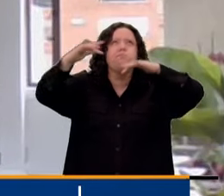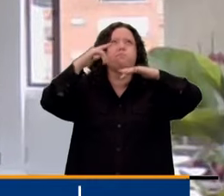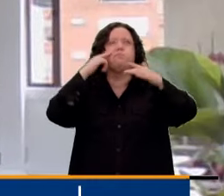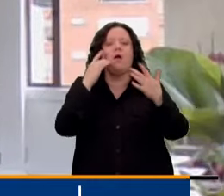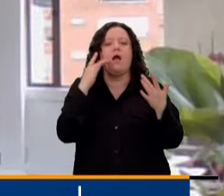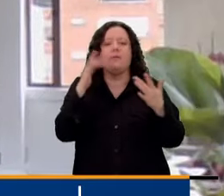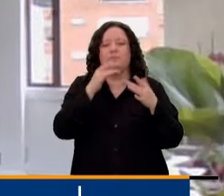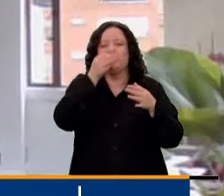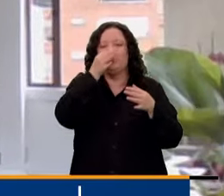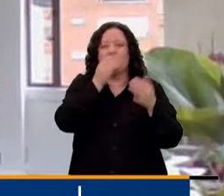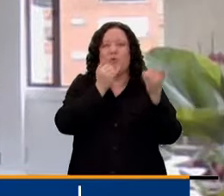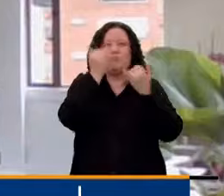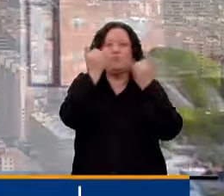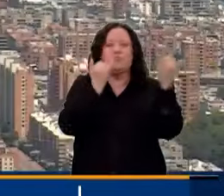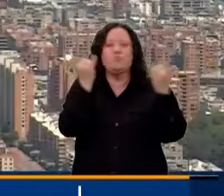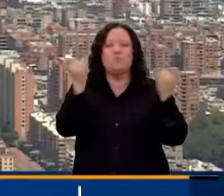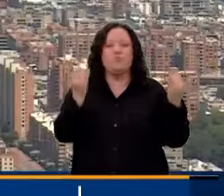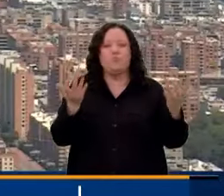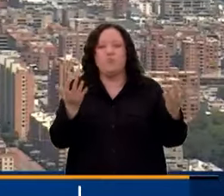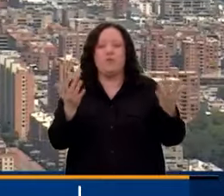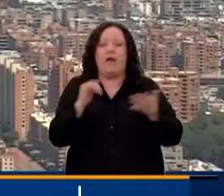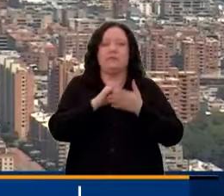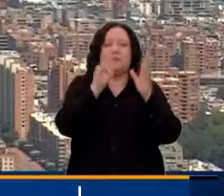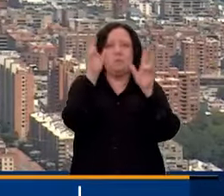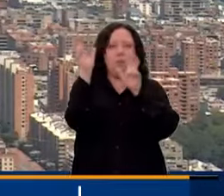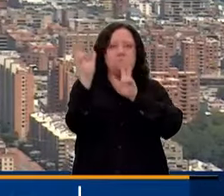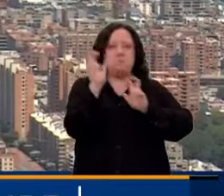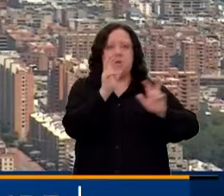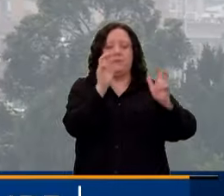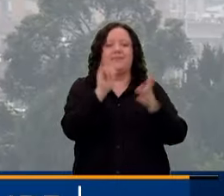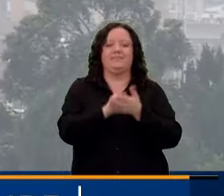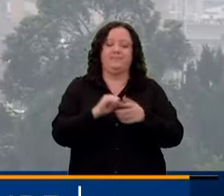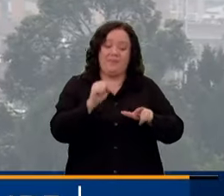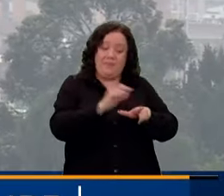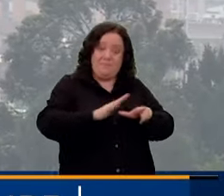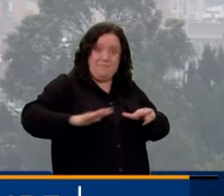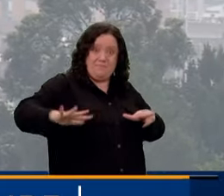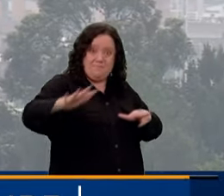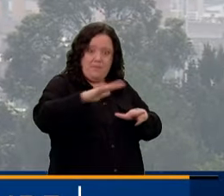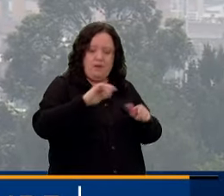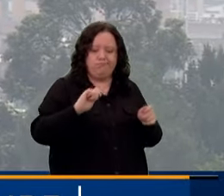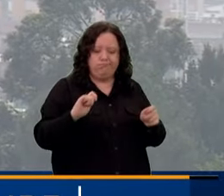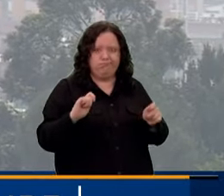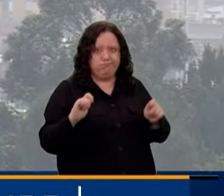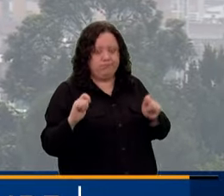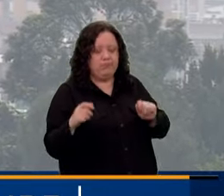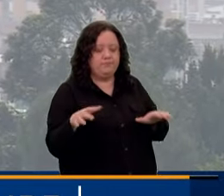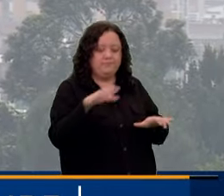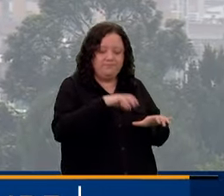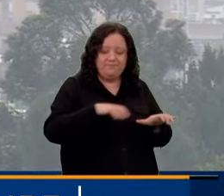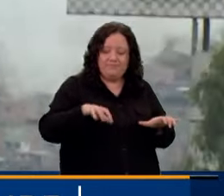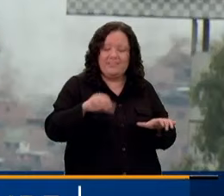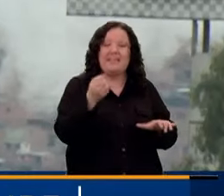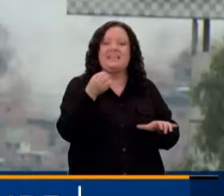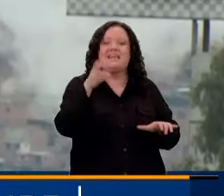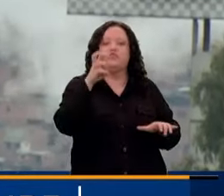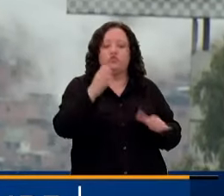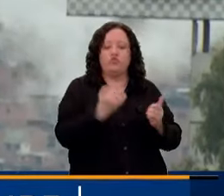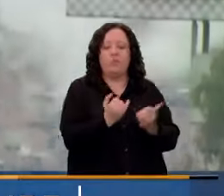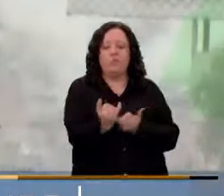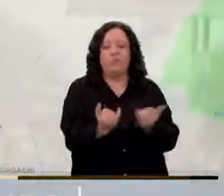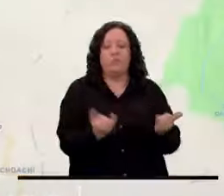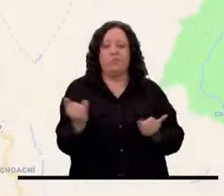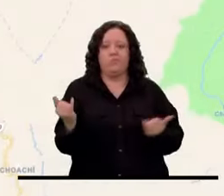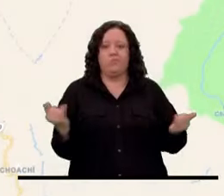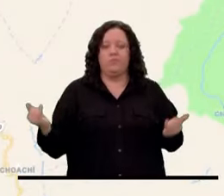contaminantes en la ciudad. En este momento, ese mapa ha ido evolucionando. De las 18 estaciones que detiene Bogotá